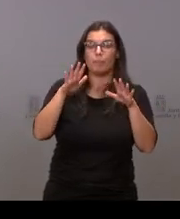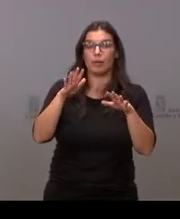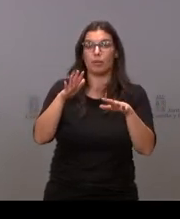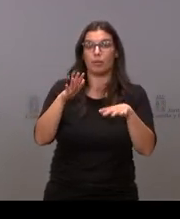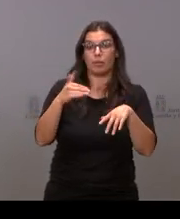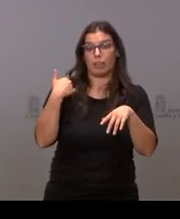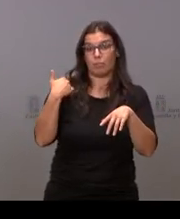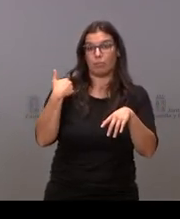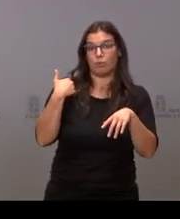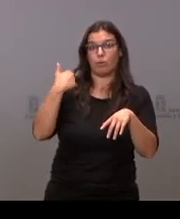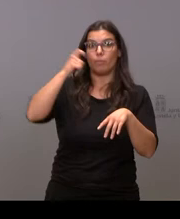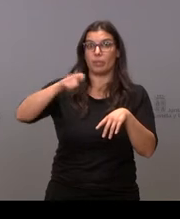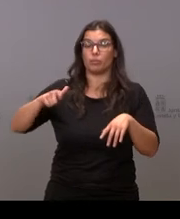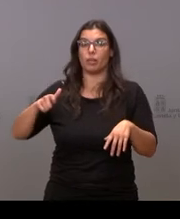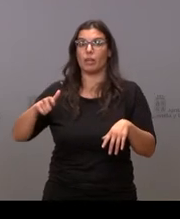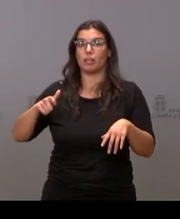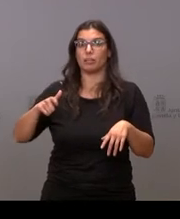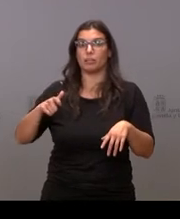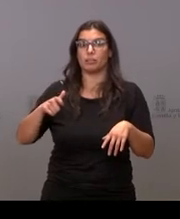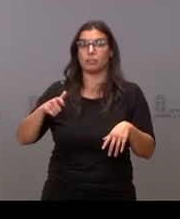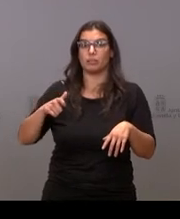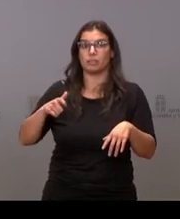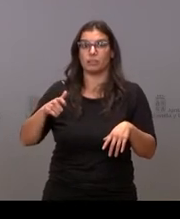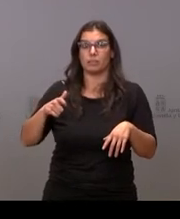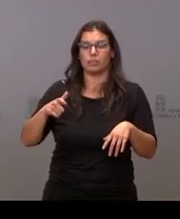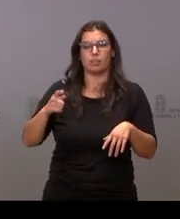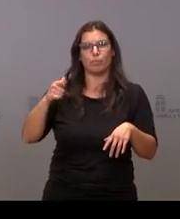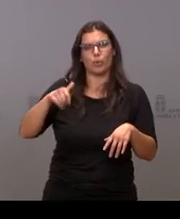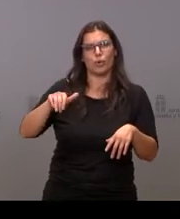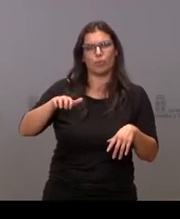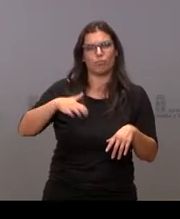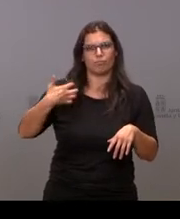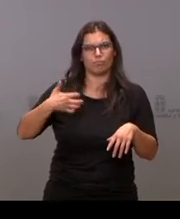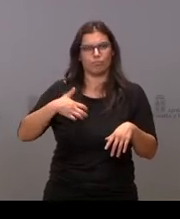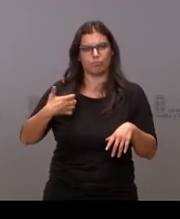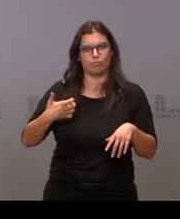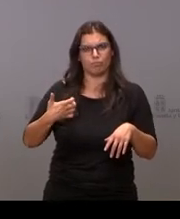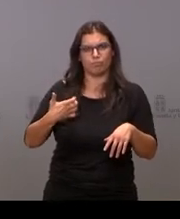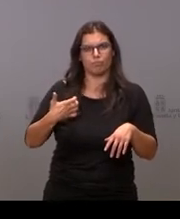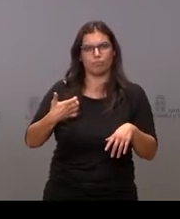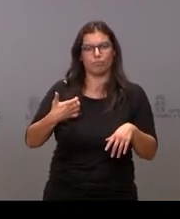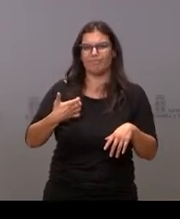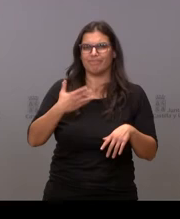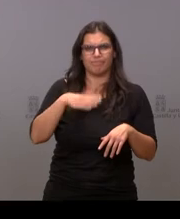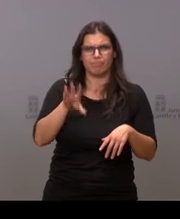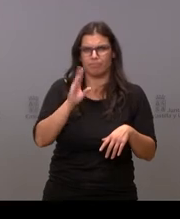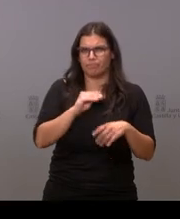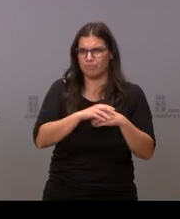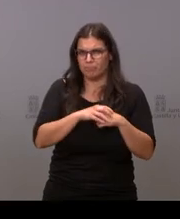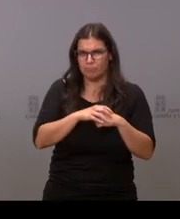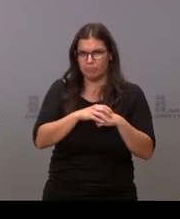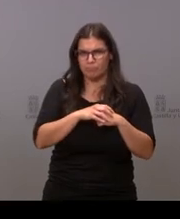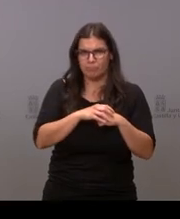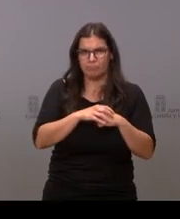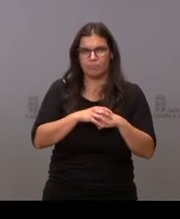personas sospechamos que están abiertamente cabreadas cuando se dirigen por ejemplo a la delegación territorial de la Junta de Castilla y León y no pueden